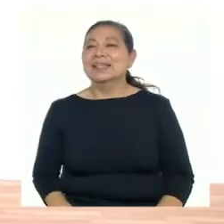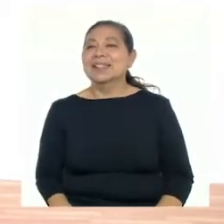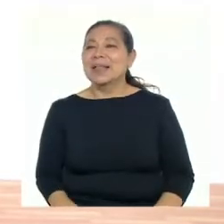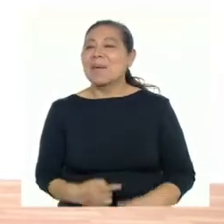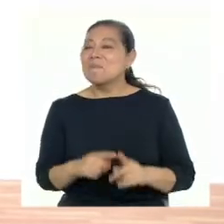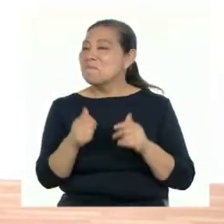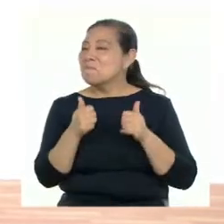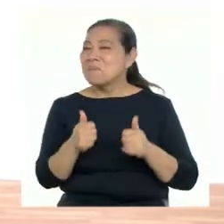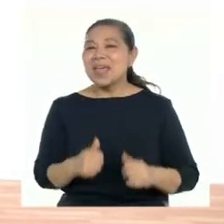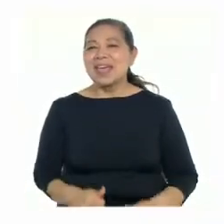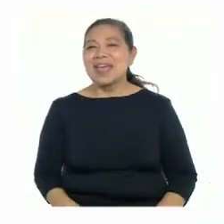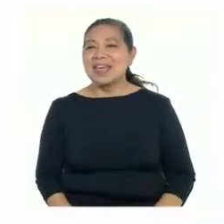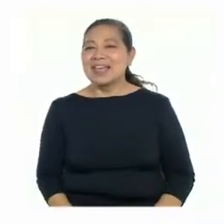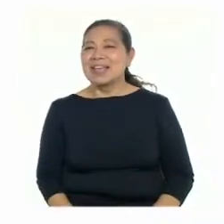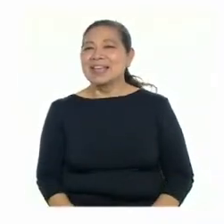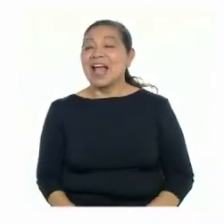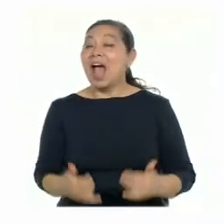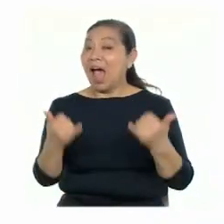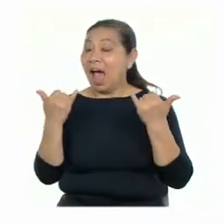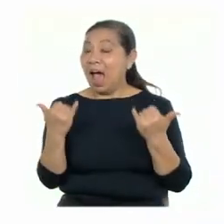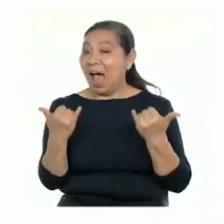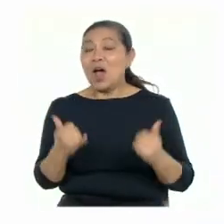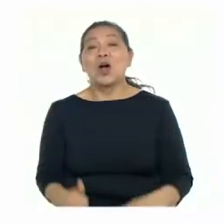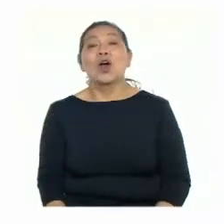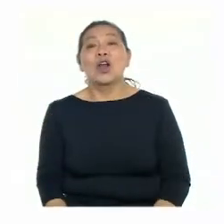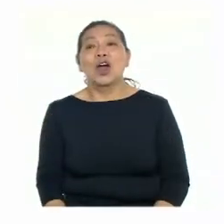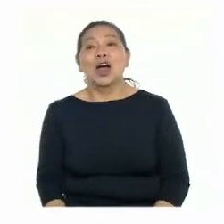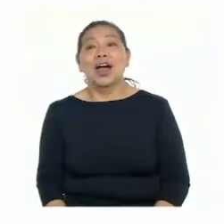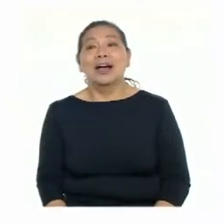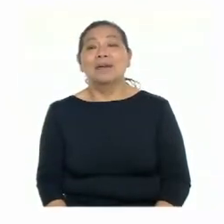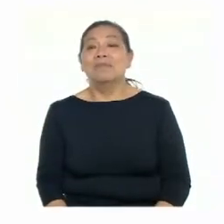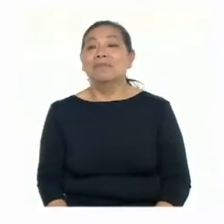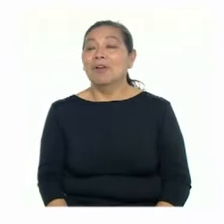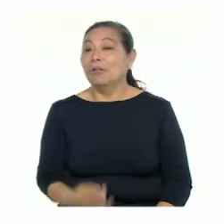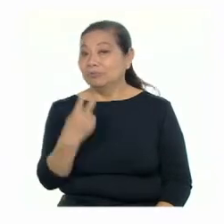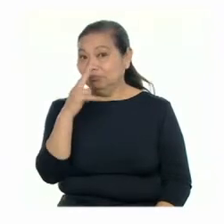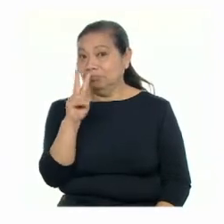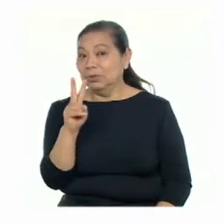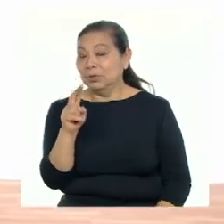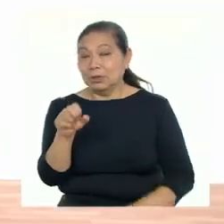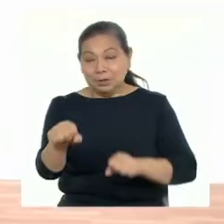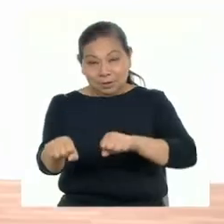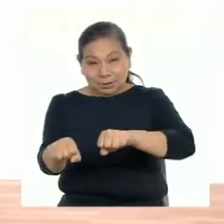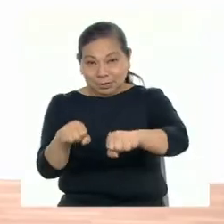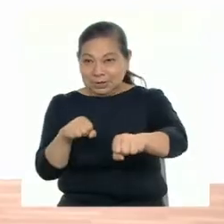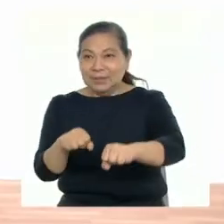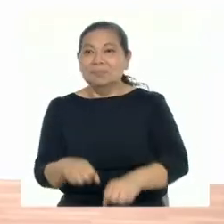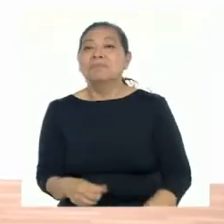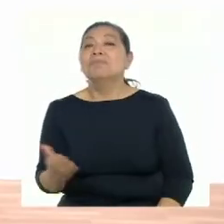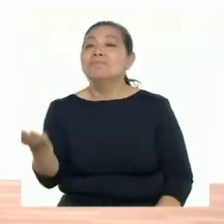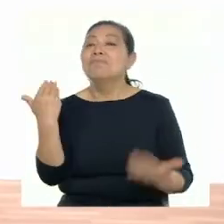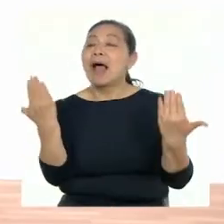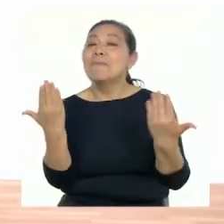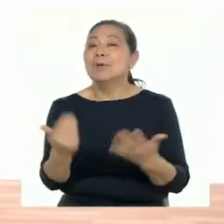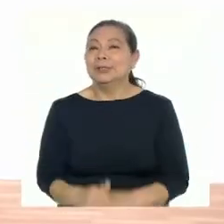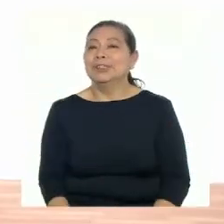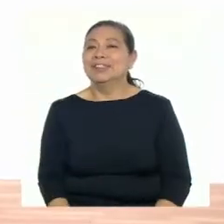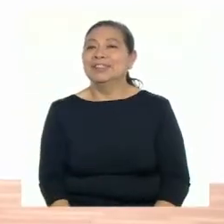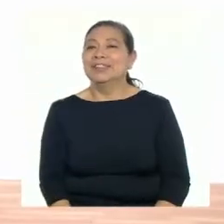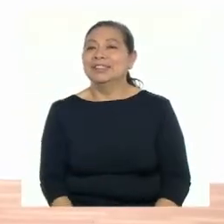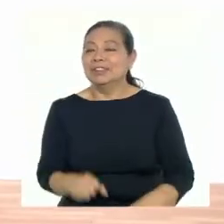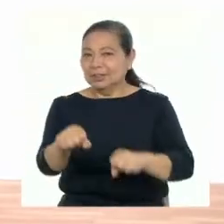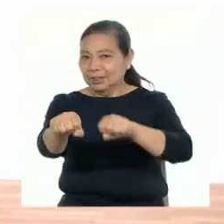¡Muy bien! Ahora realicemos golpeo de frente y patada. ¡Vamos! ¡Con precisión!